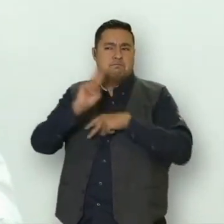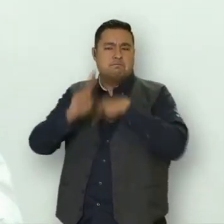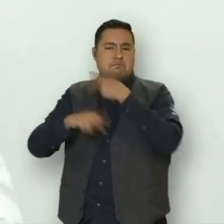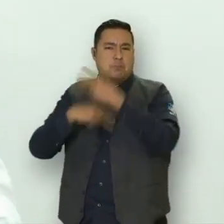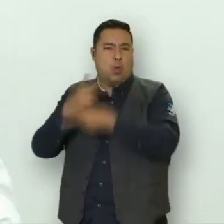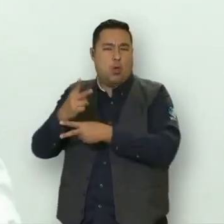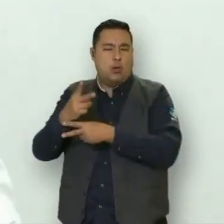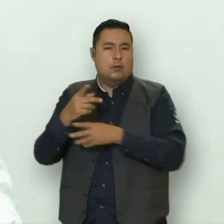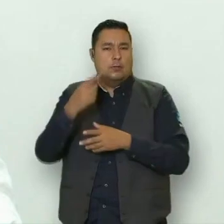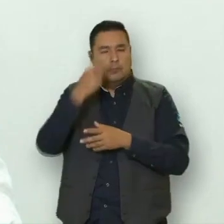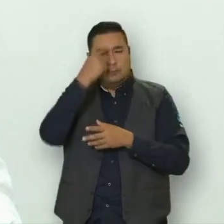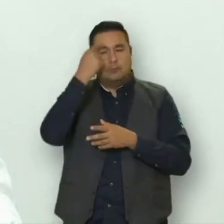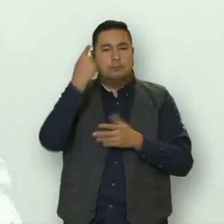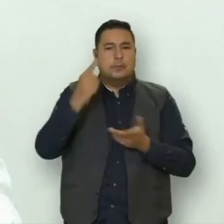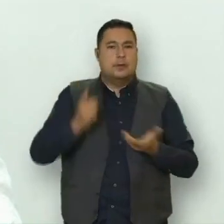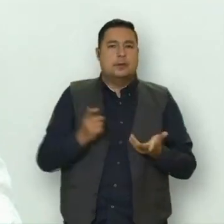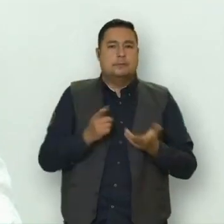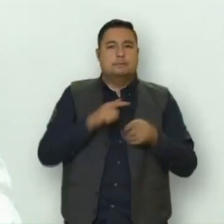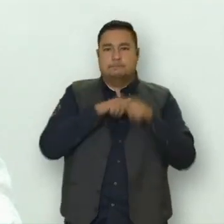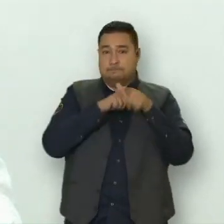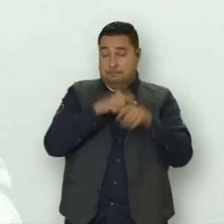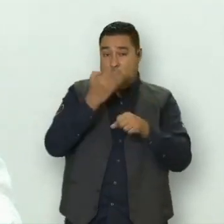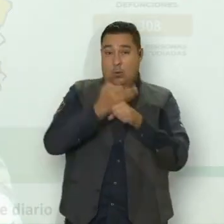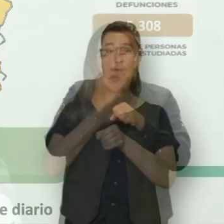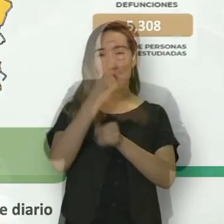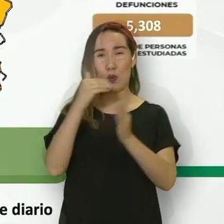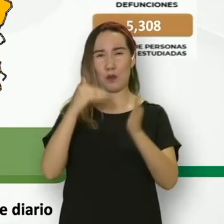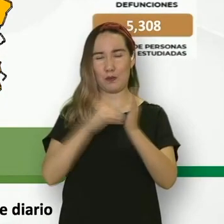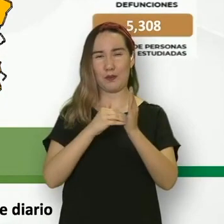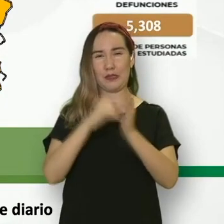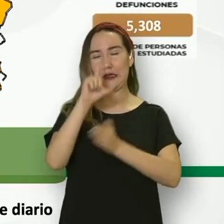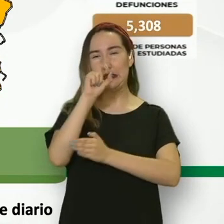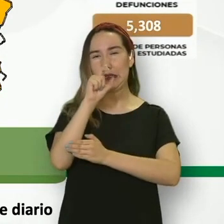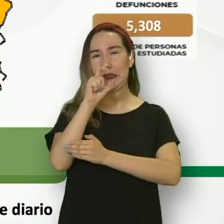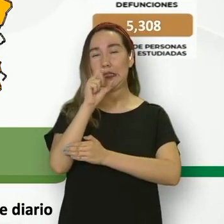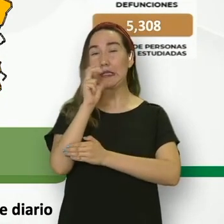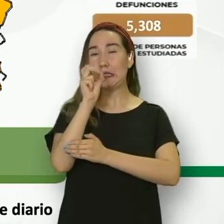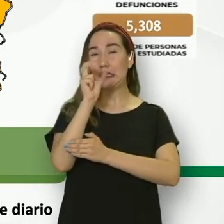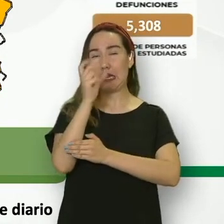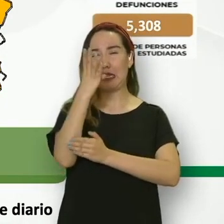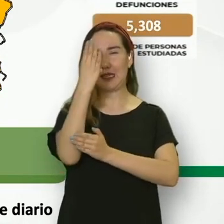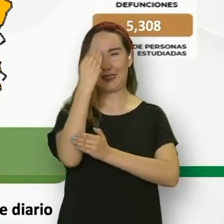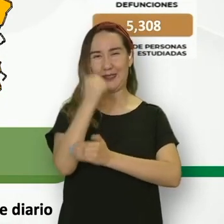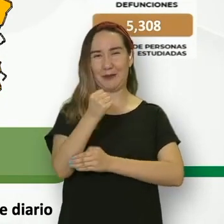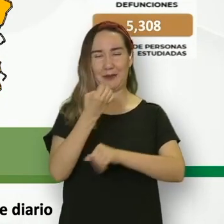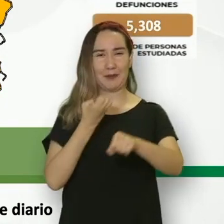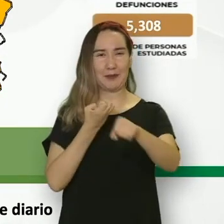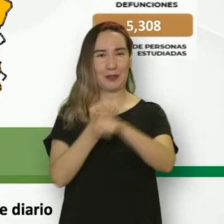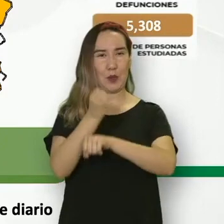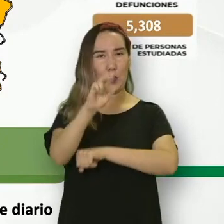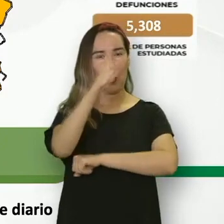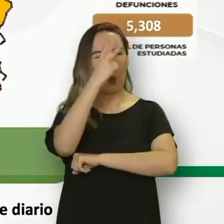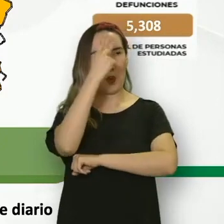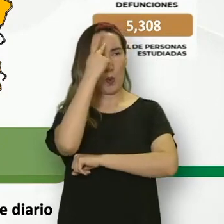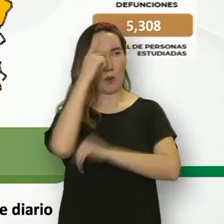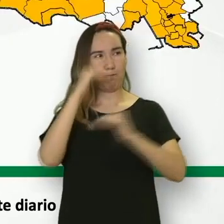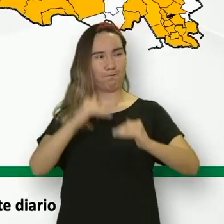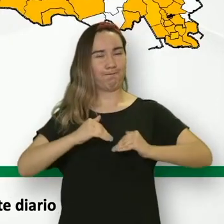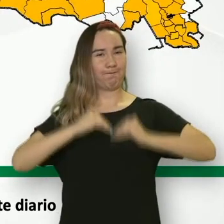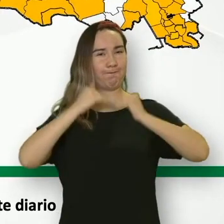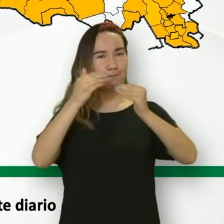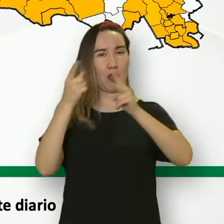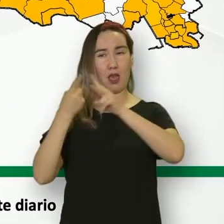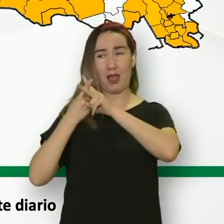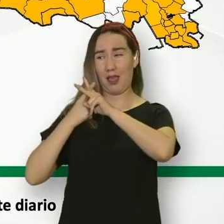la población para que ésta cumpla con las medidas de sana distancia. Con imágenes de Salvador Covarrubias, José Luis Vázquez,